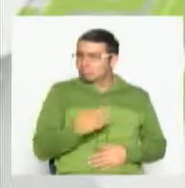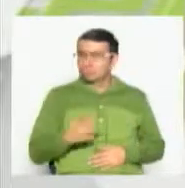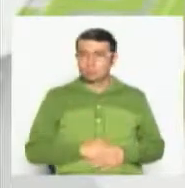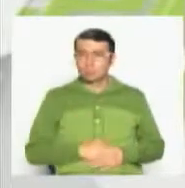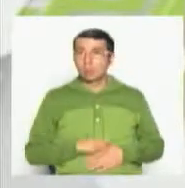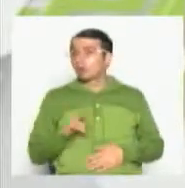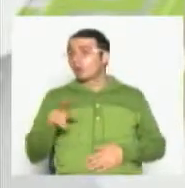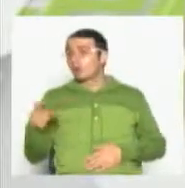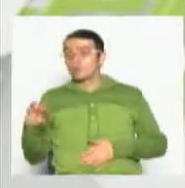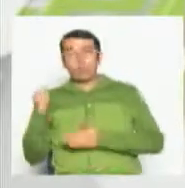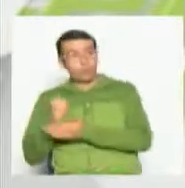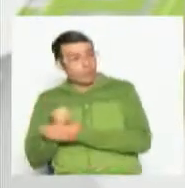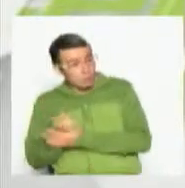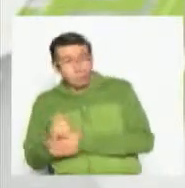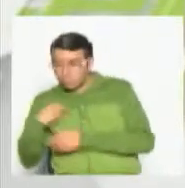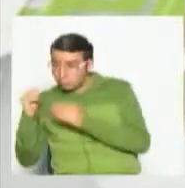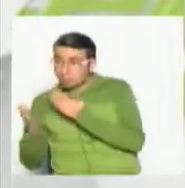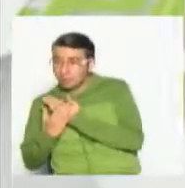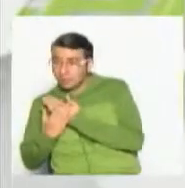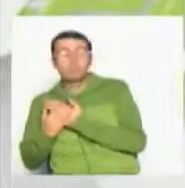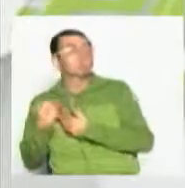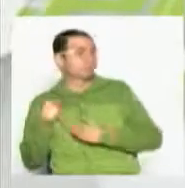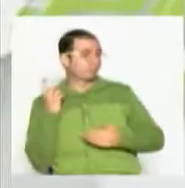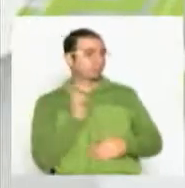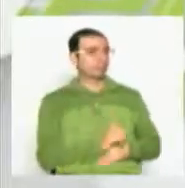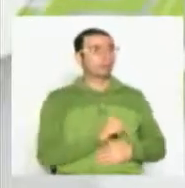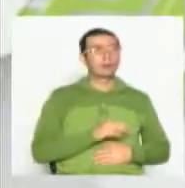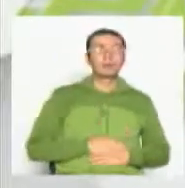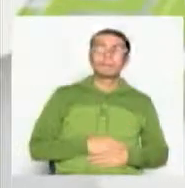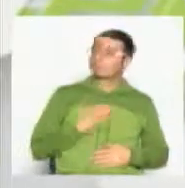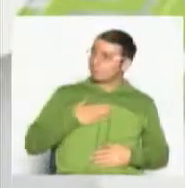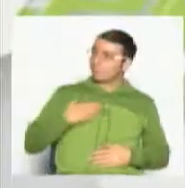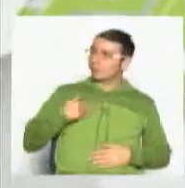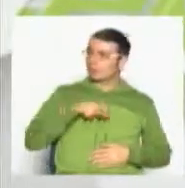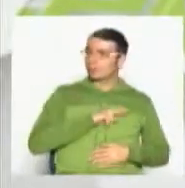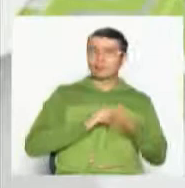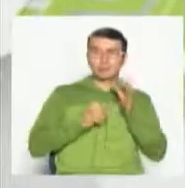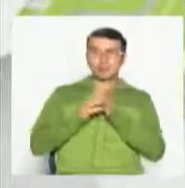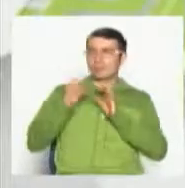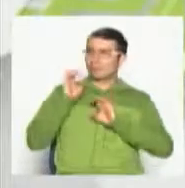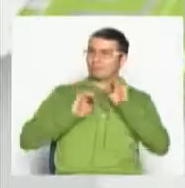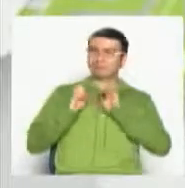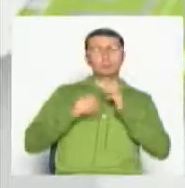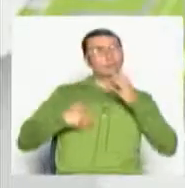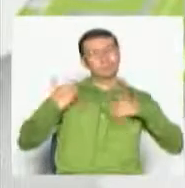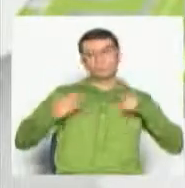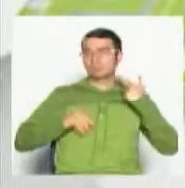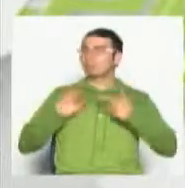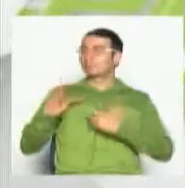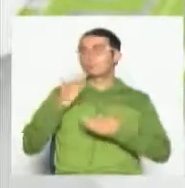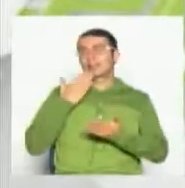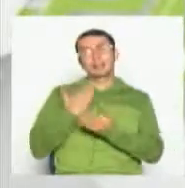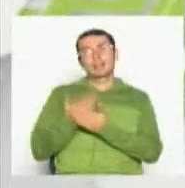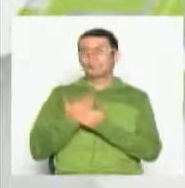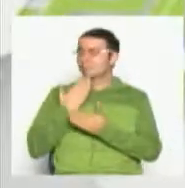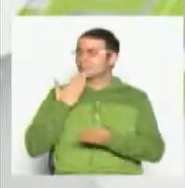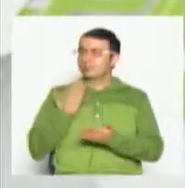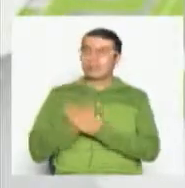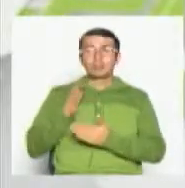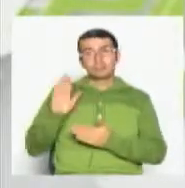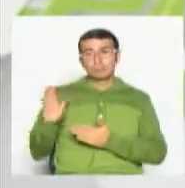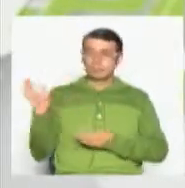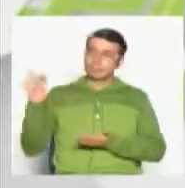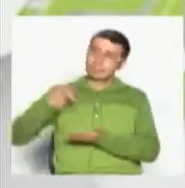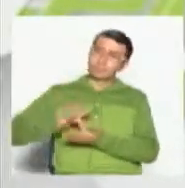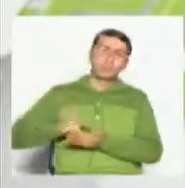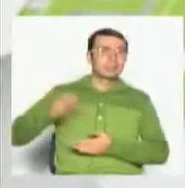mis otras obligaciones me lo permitan. Y pues nosotros como Defensoría del Televidente del Canal pues estamos muy satisfechos y le agradecemos enormemente que usted siempre pues